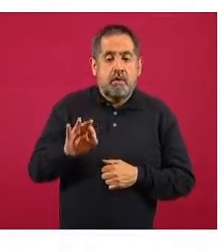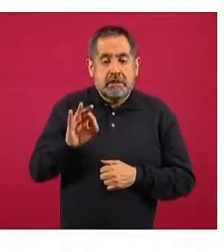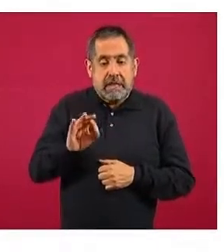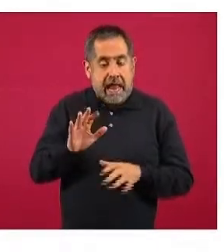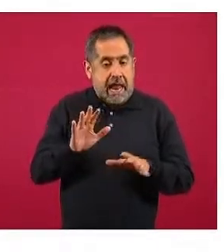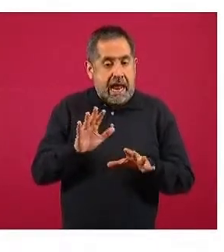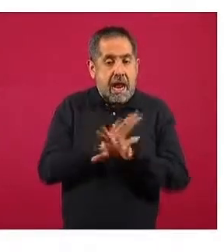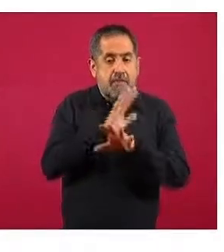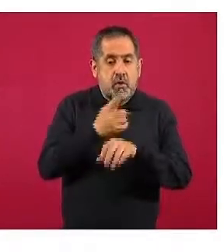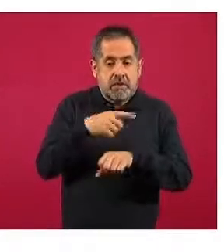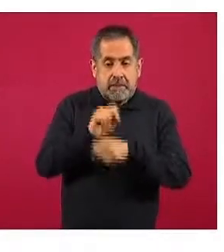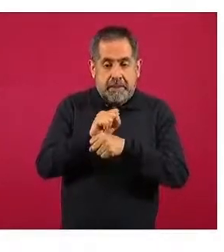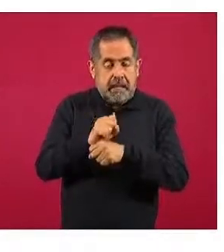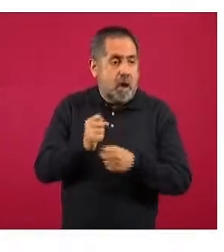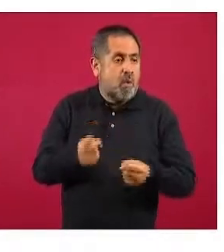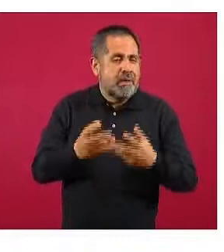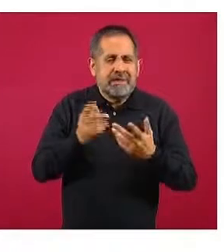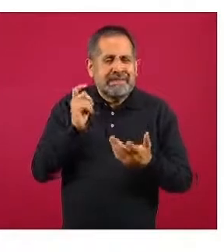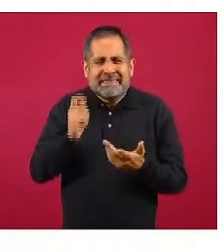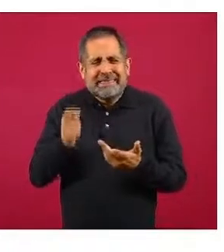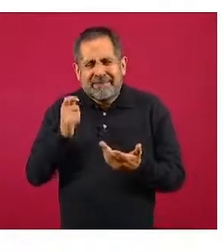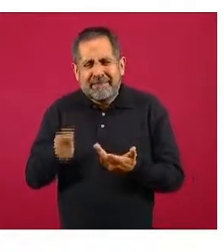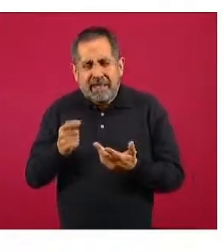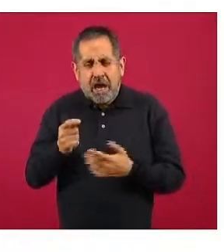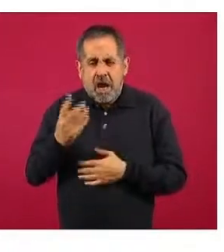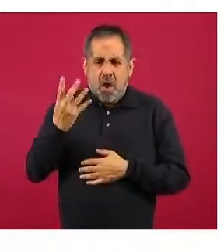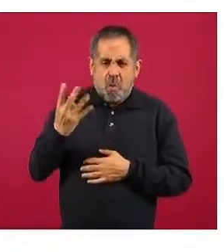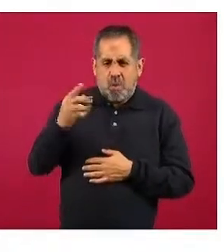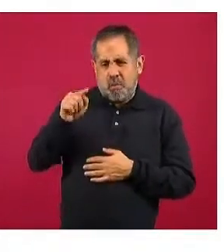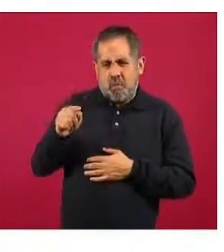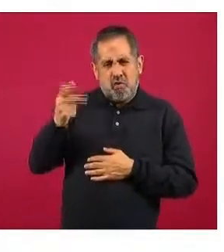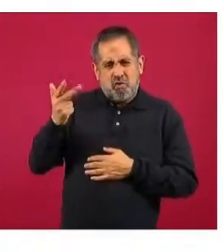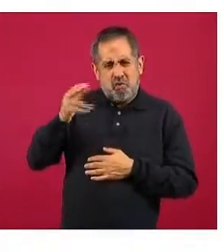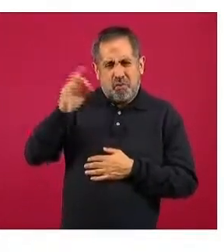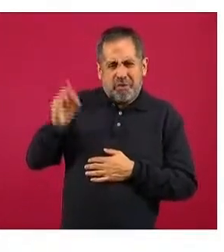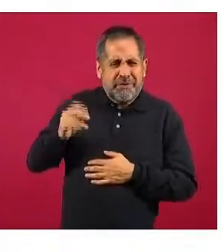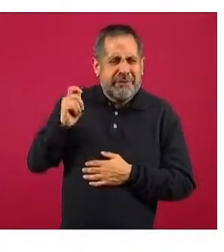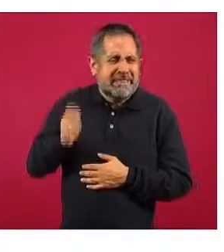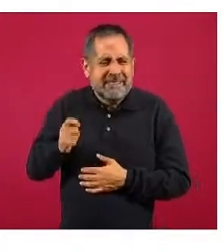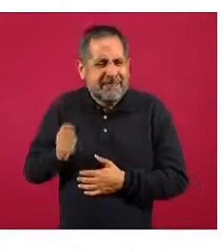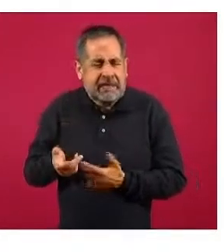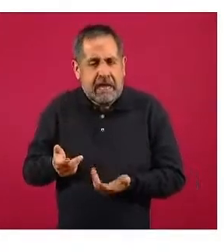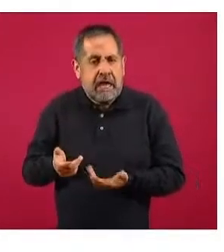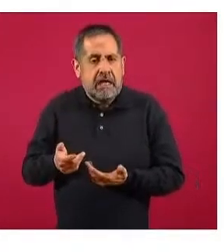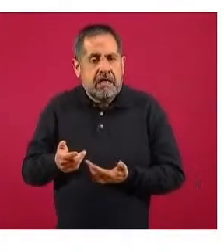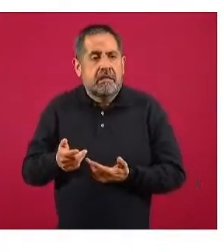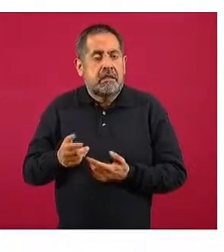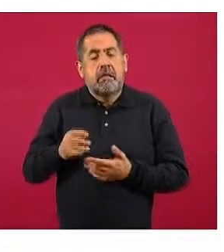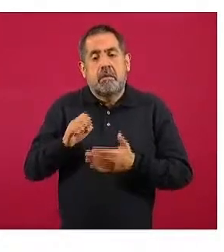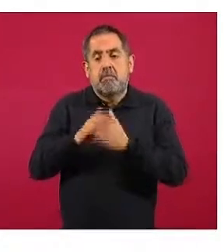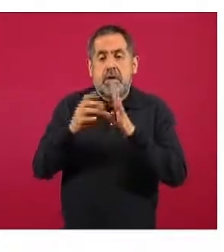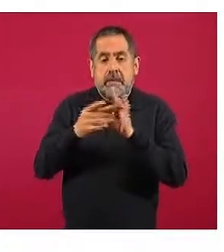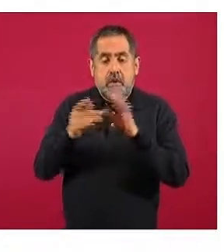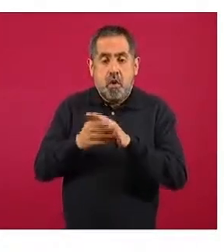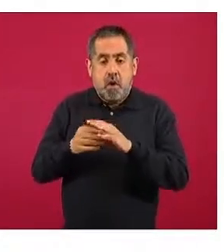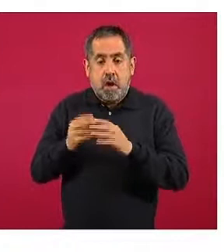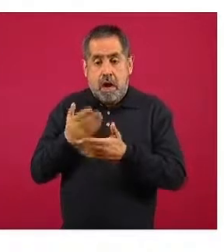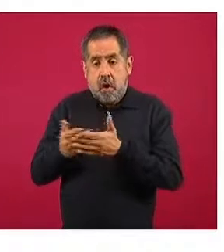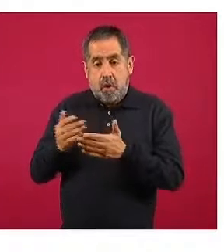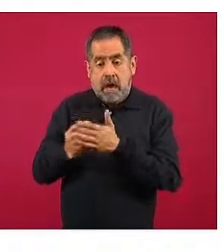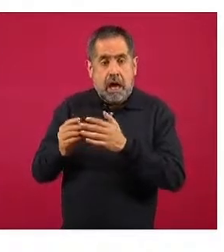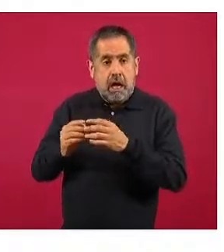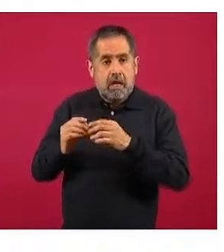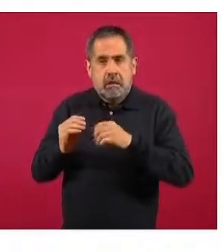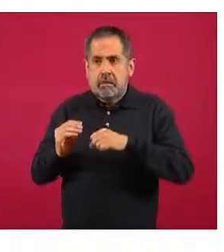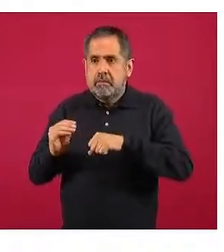semanal de casos. ¿Qué significa ese 4.8 por ciento? Significa el cambio, que en este caso como es positivo, es un